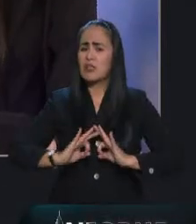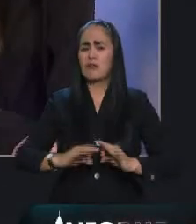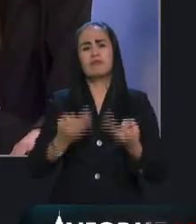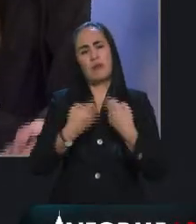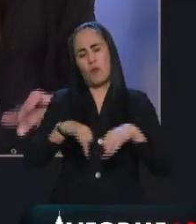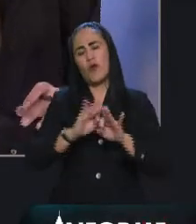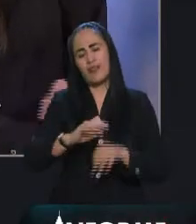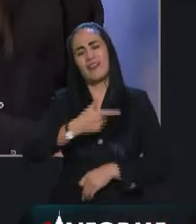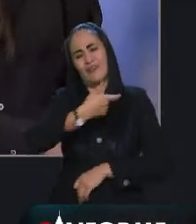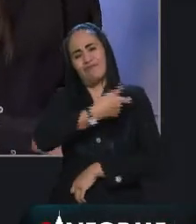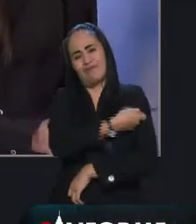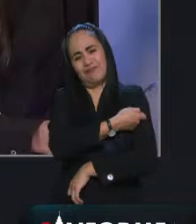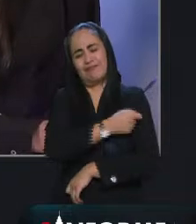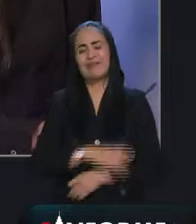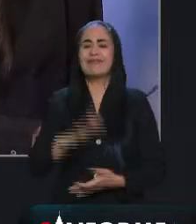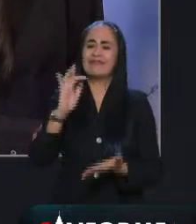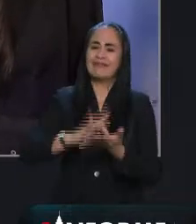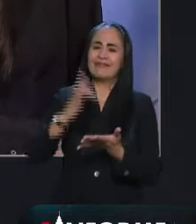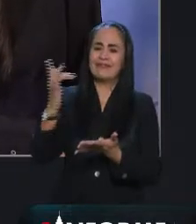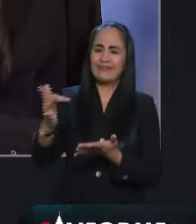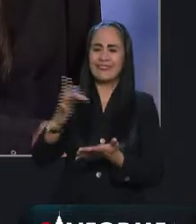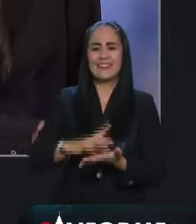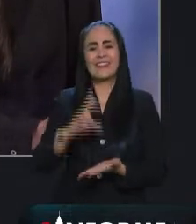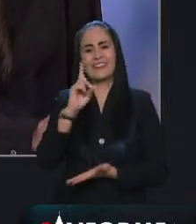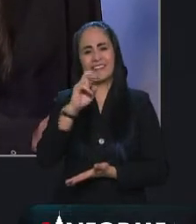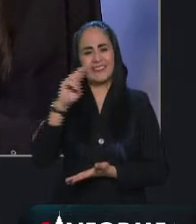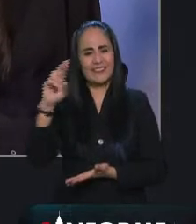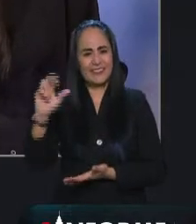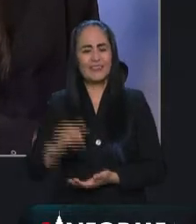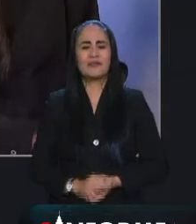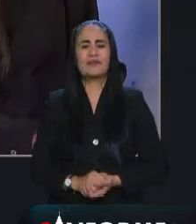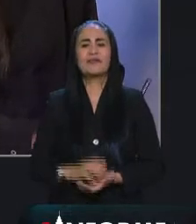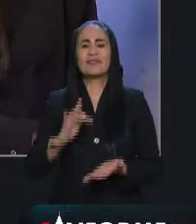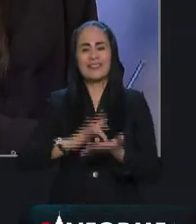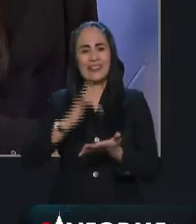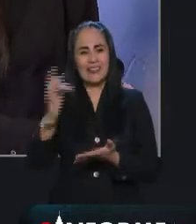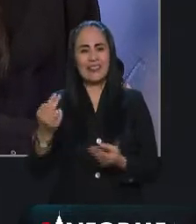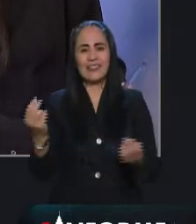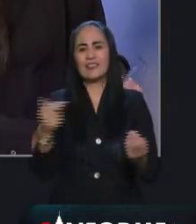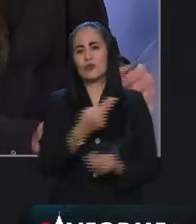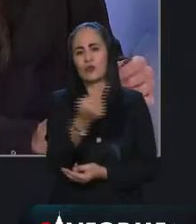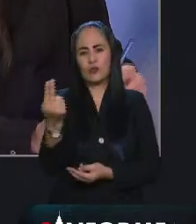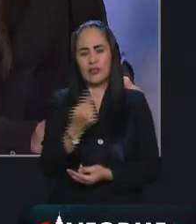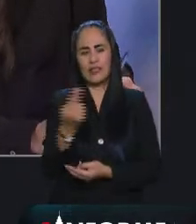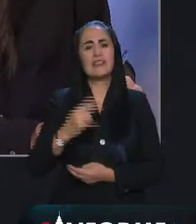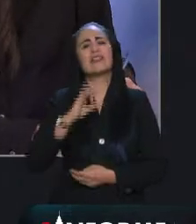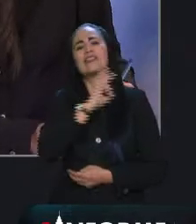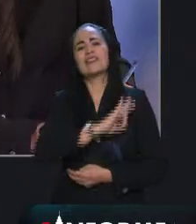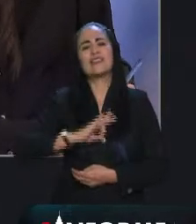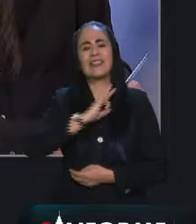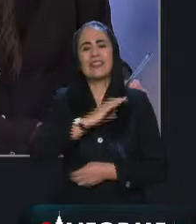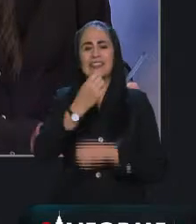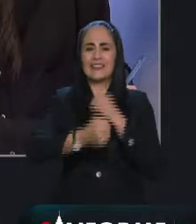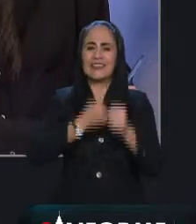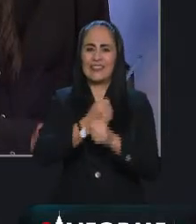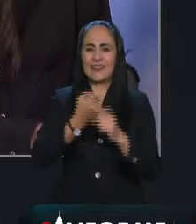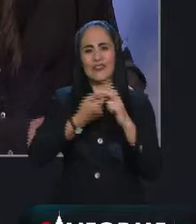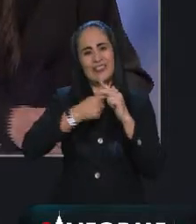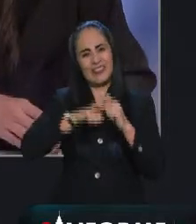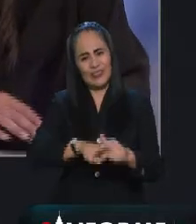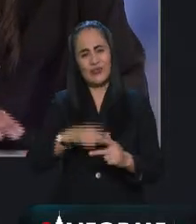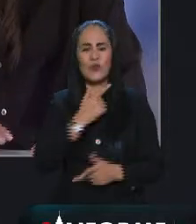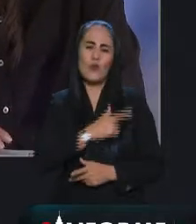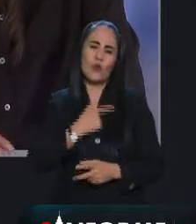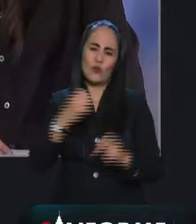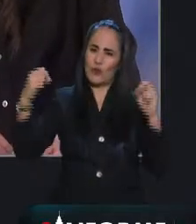Doctor Frisby, muchísimas gracias por habernos acompañado. Muchas gracias a ustedes. Feliz año a todos los que nos hacen el favor de vernos. Siempre un gusto. Feliz año.